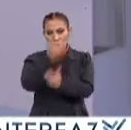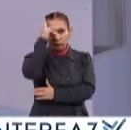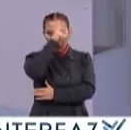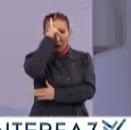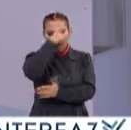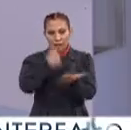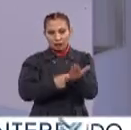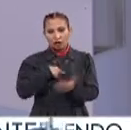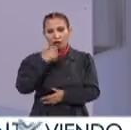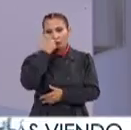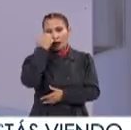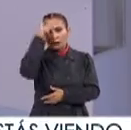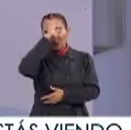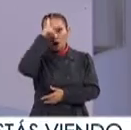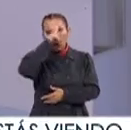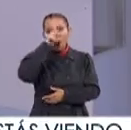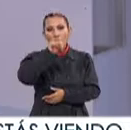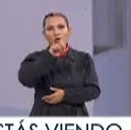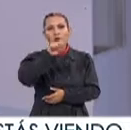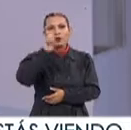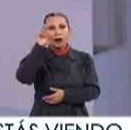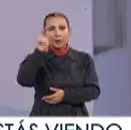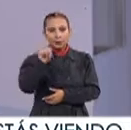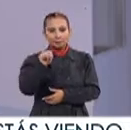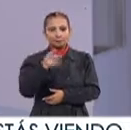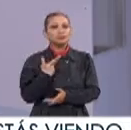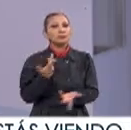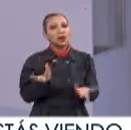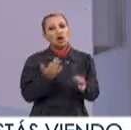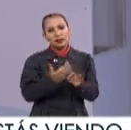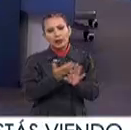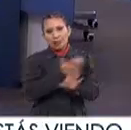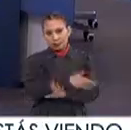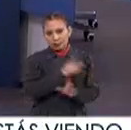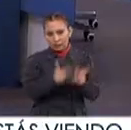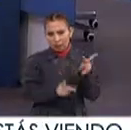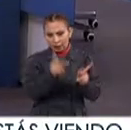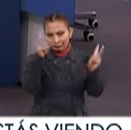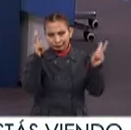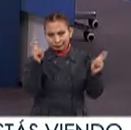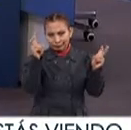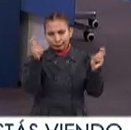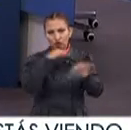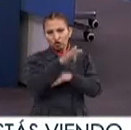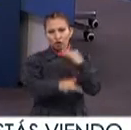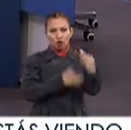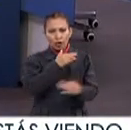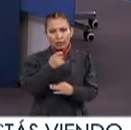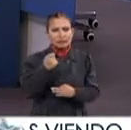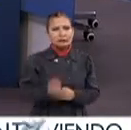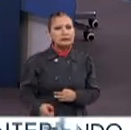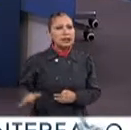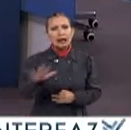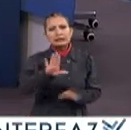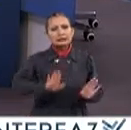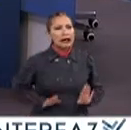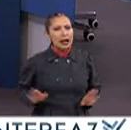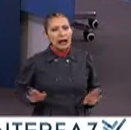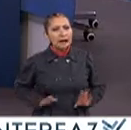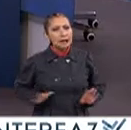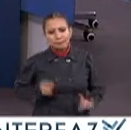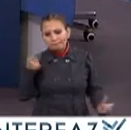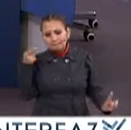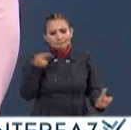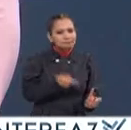Psicológicos de la Facultad de Psicología de la UNAM Y bueno, estábamos platicando con ella sobre todas estas características